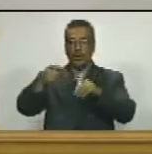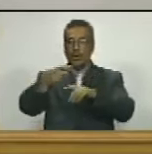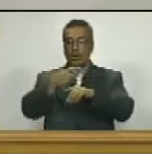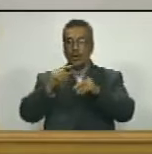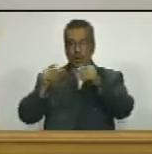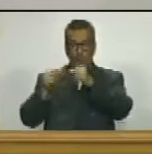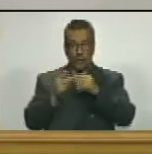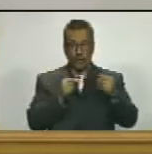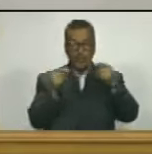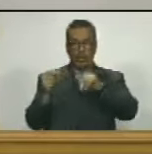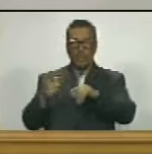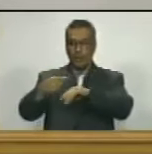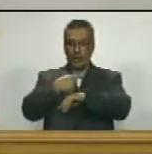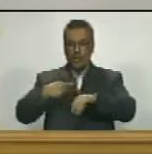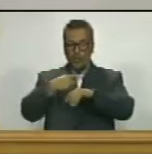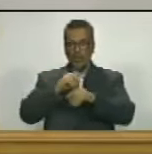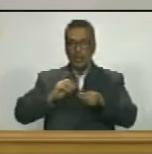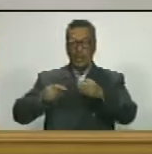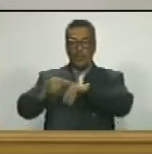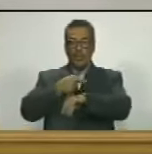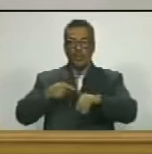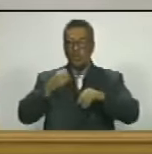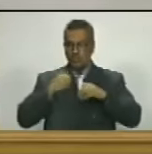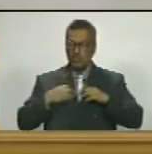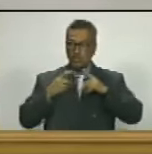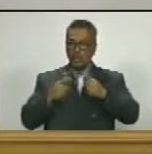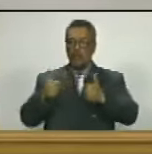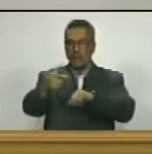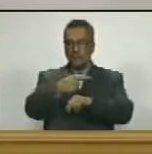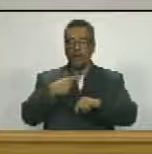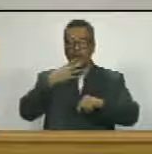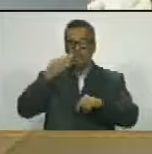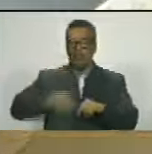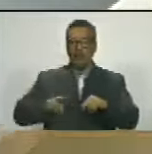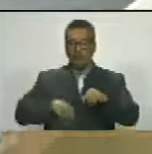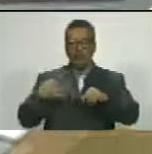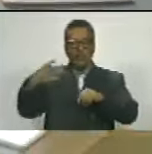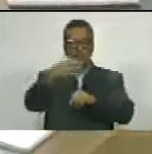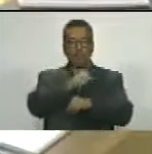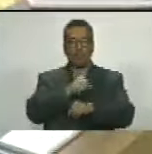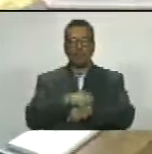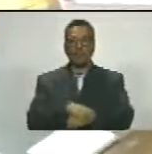búsqueda de recuperación del estado de bienestar que estoy seguro lograremos